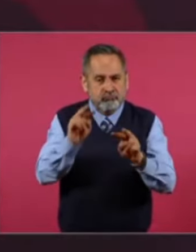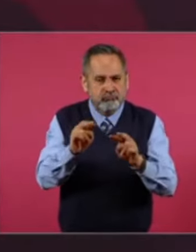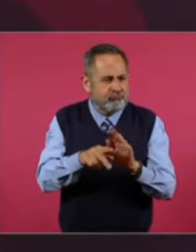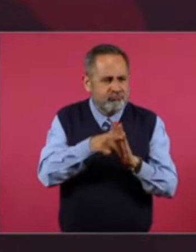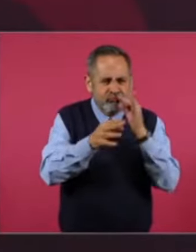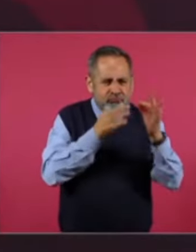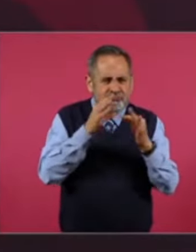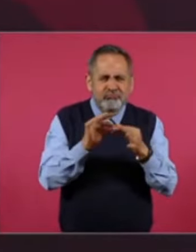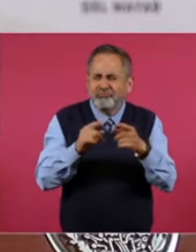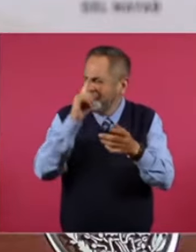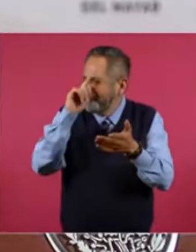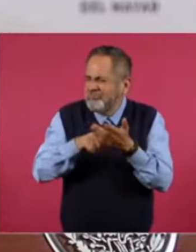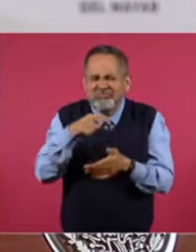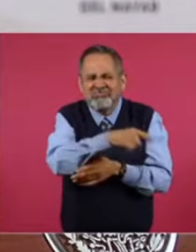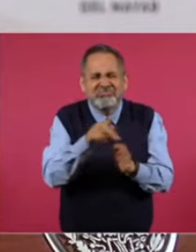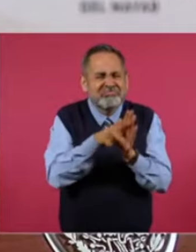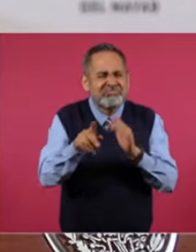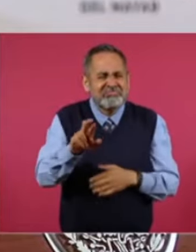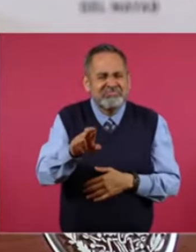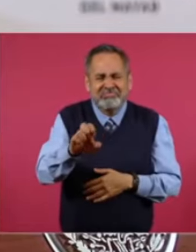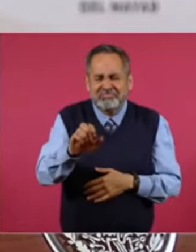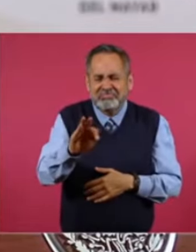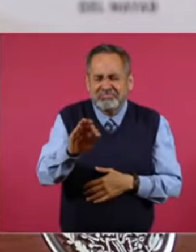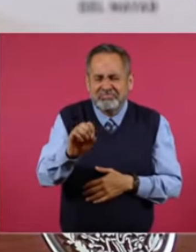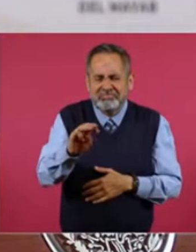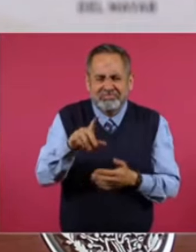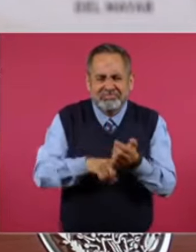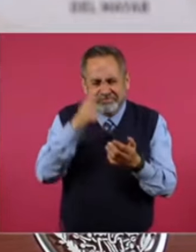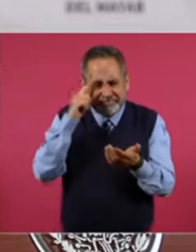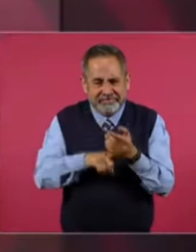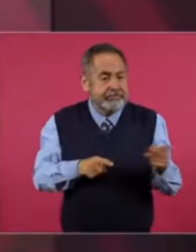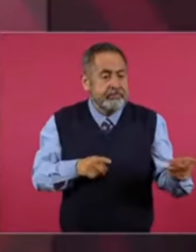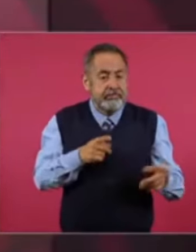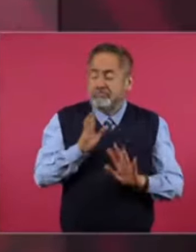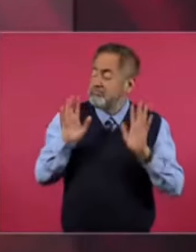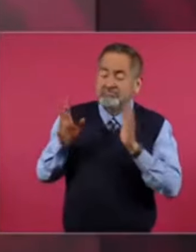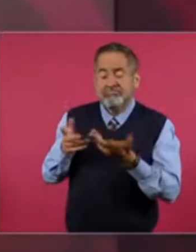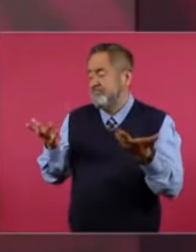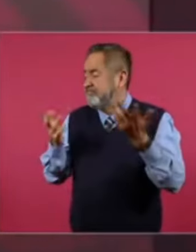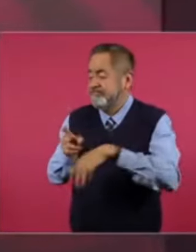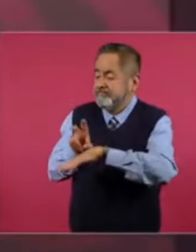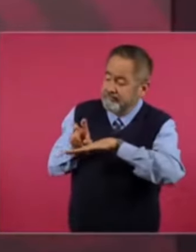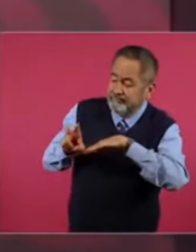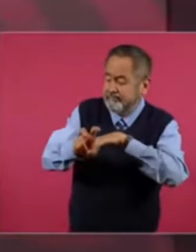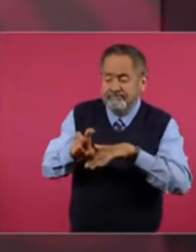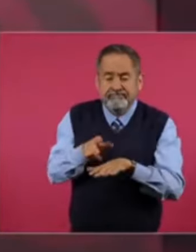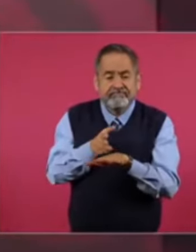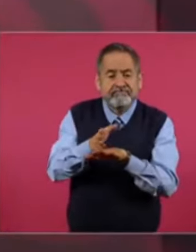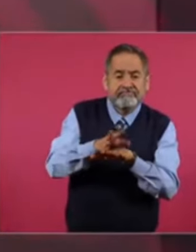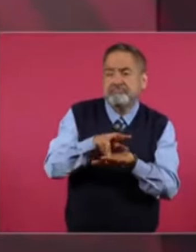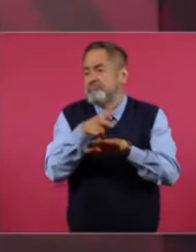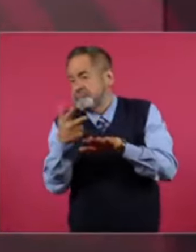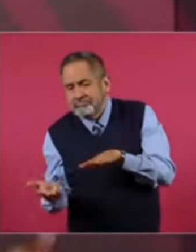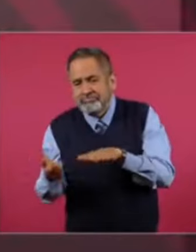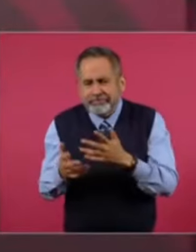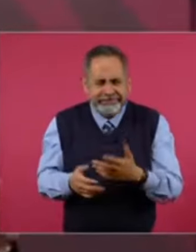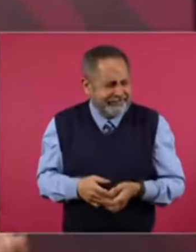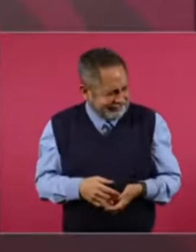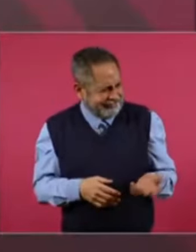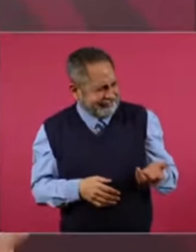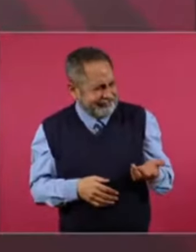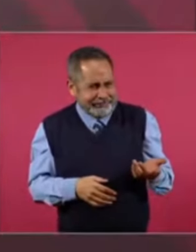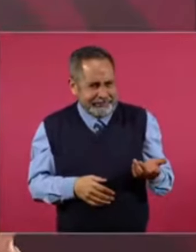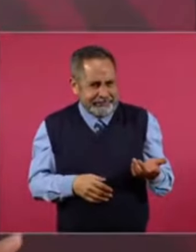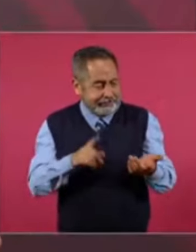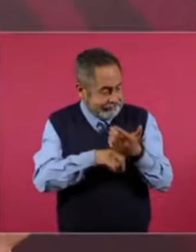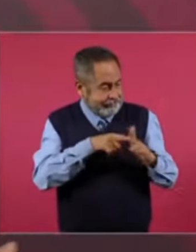Un reporte. creo que. la reforma. De algún periódico. De que el tren maya. Este. Está descarrilado. ¿No? Yo. Cuando vi